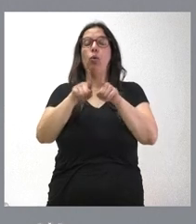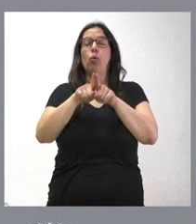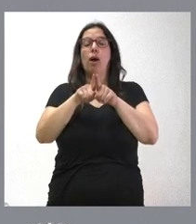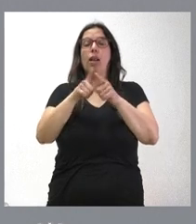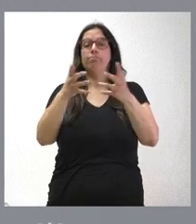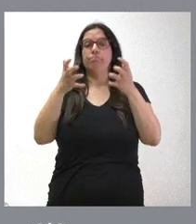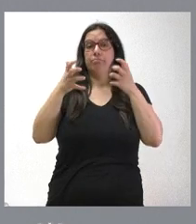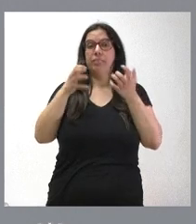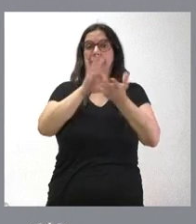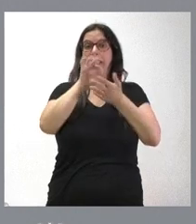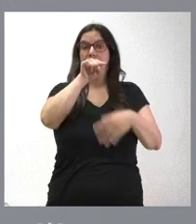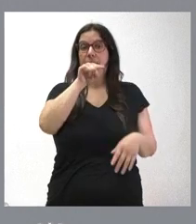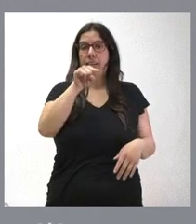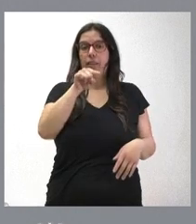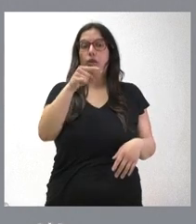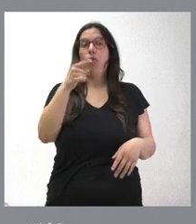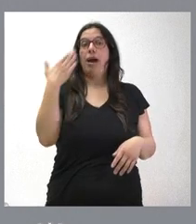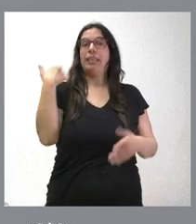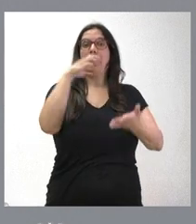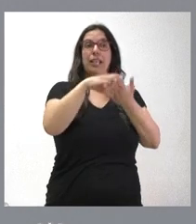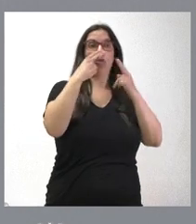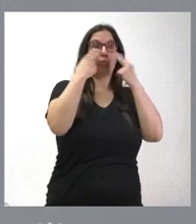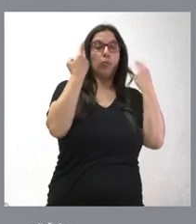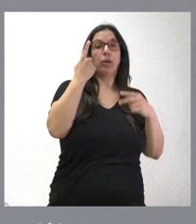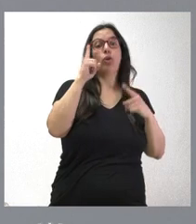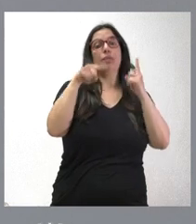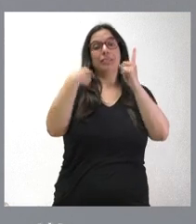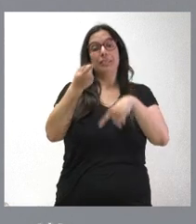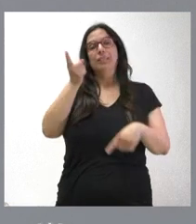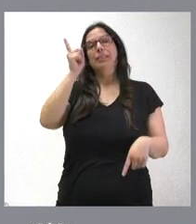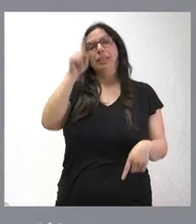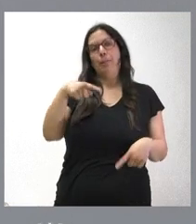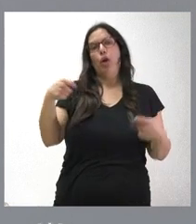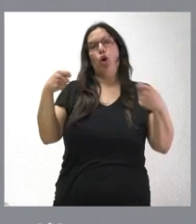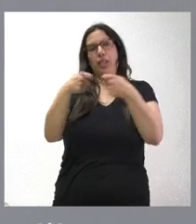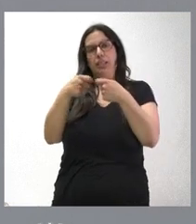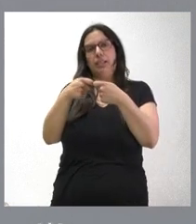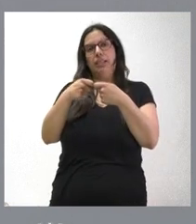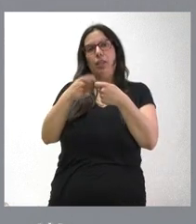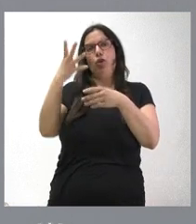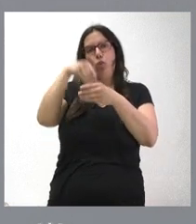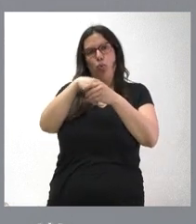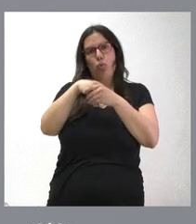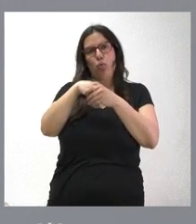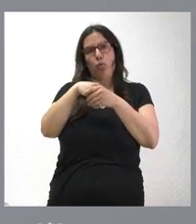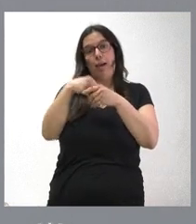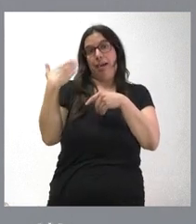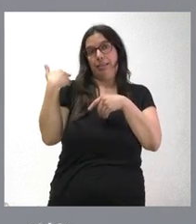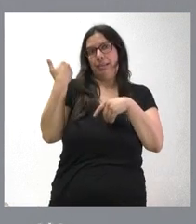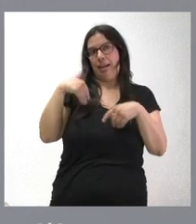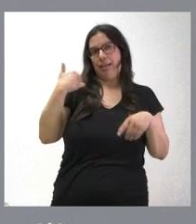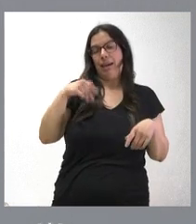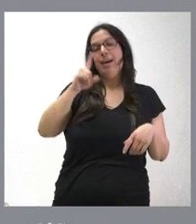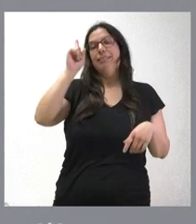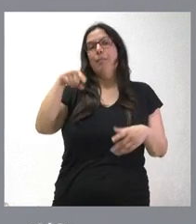ya no solamente los centros públicos sino también los centros concertados que también lo estaban y también en los